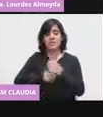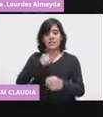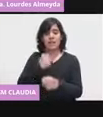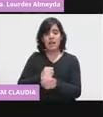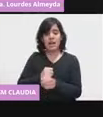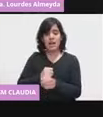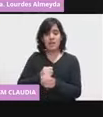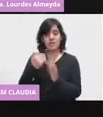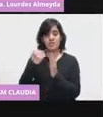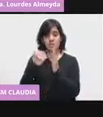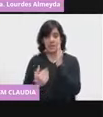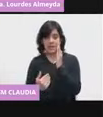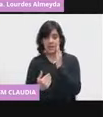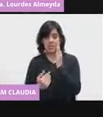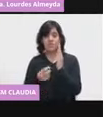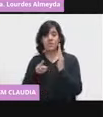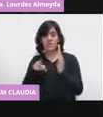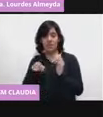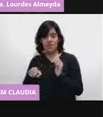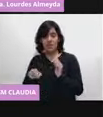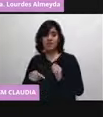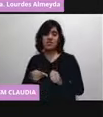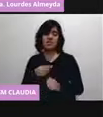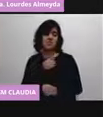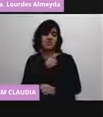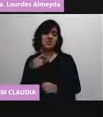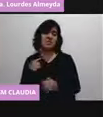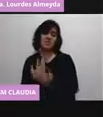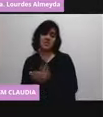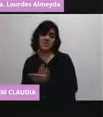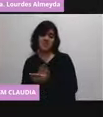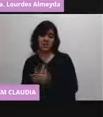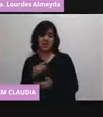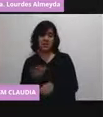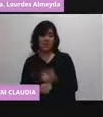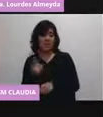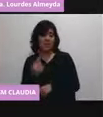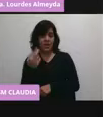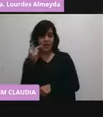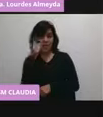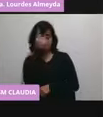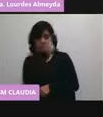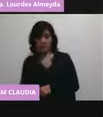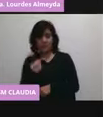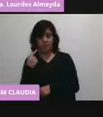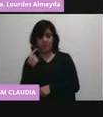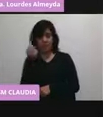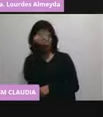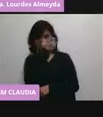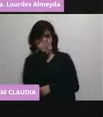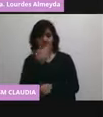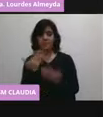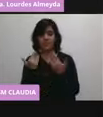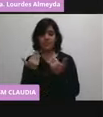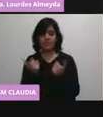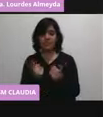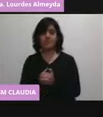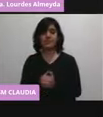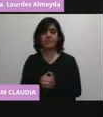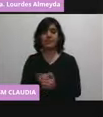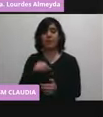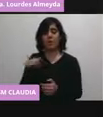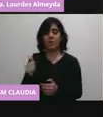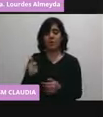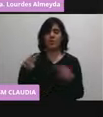de esta vacuna. Aquí dice una pregunta que las personas que tienen sufren de alergia.